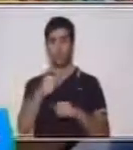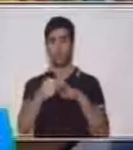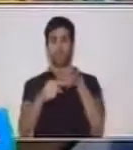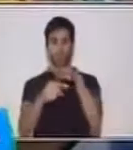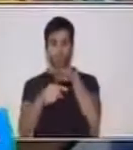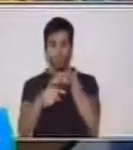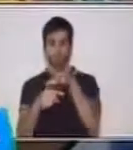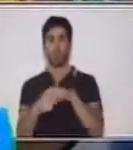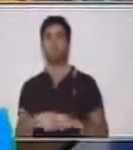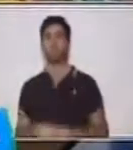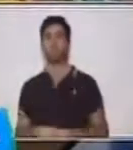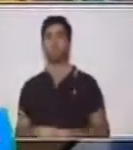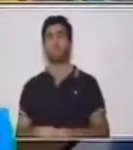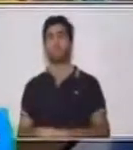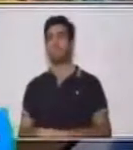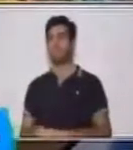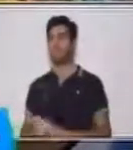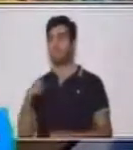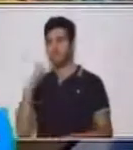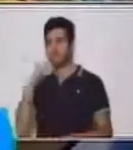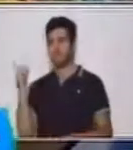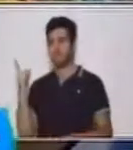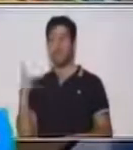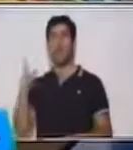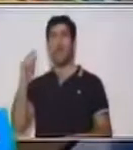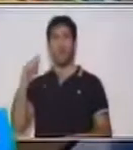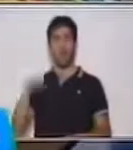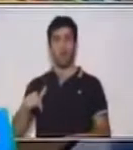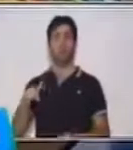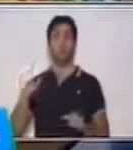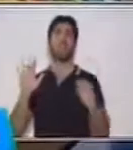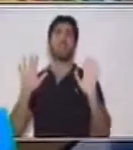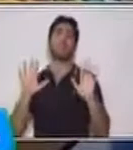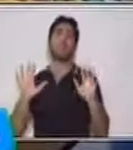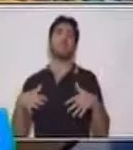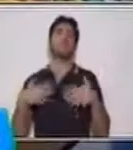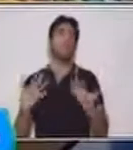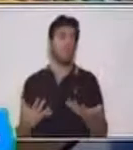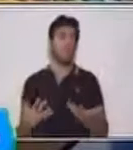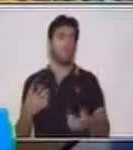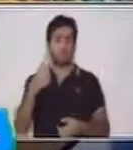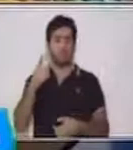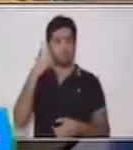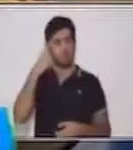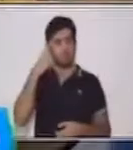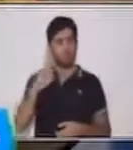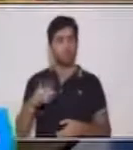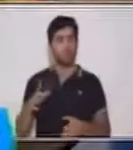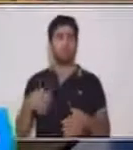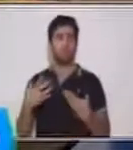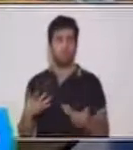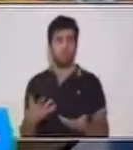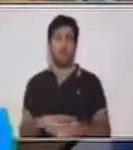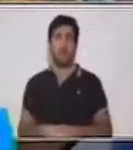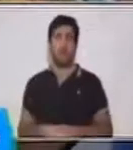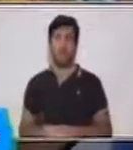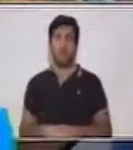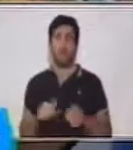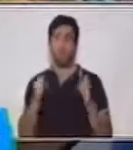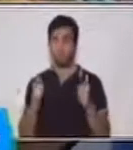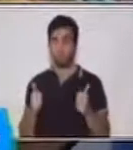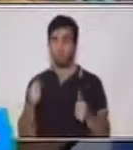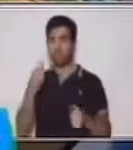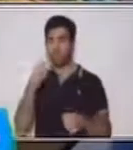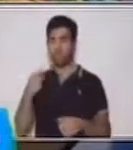Cinco, más cuatro, nueve. Ahora, ¿qué nos tocaría para el diez? Muy bien, excelente, nos tocarían